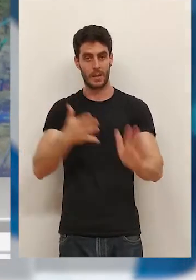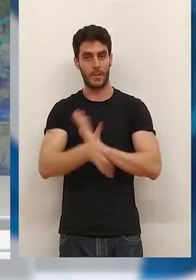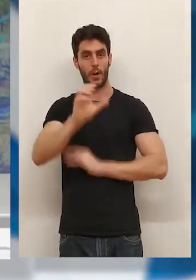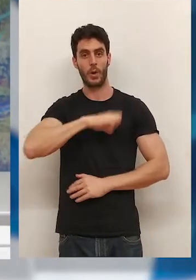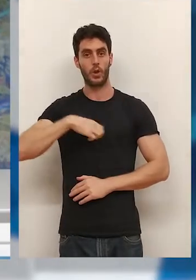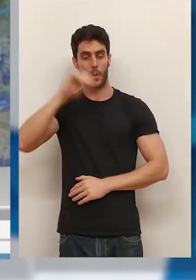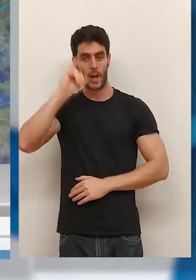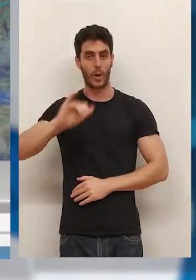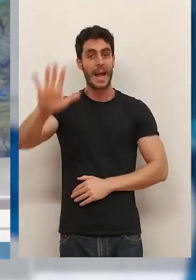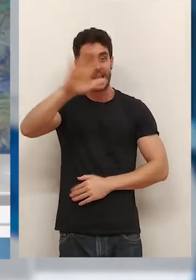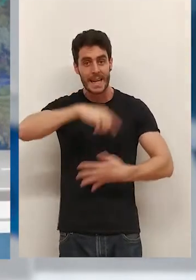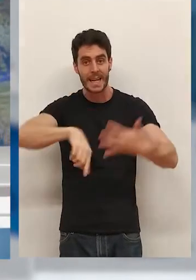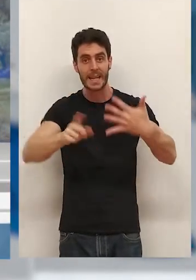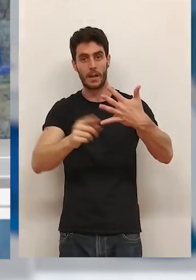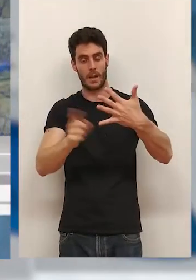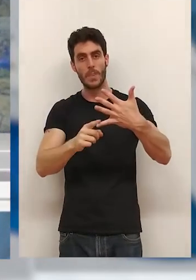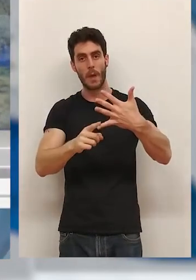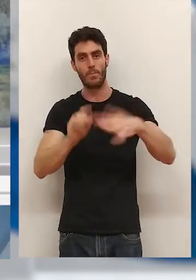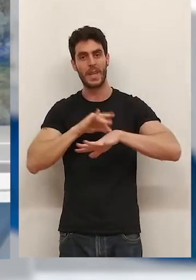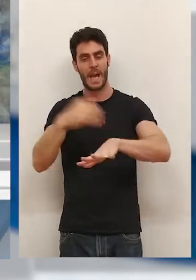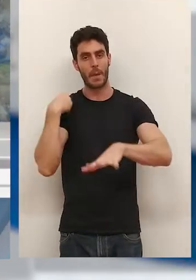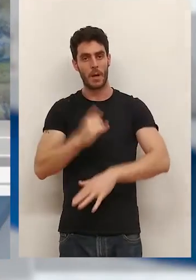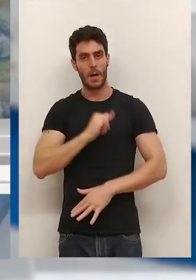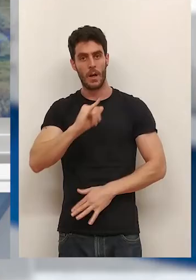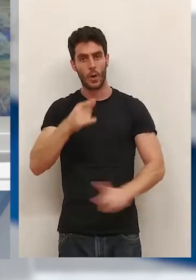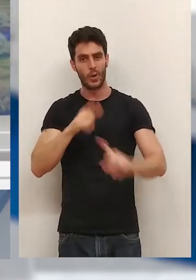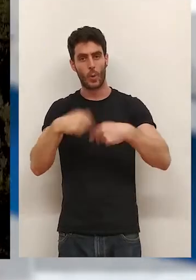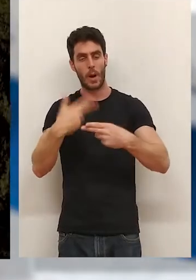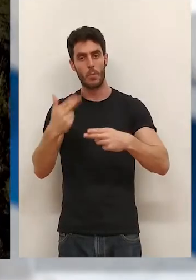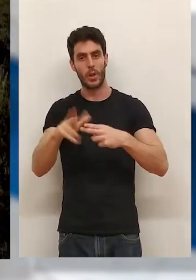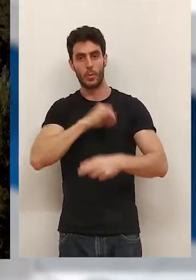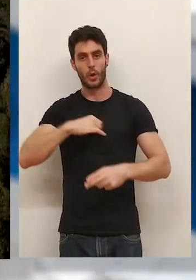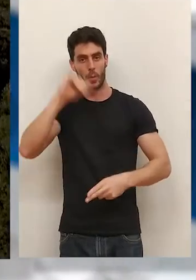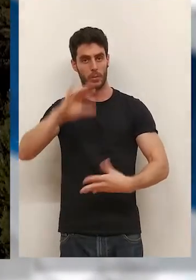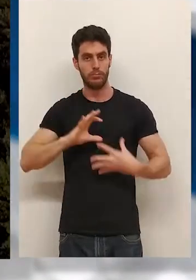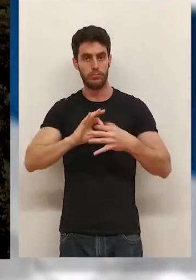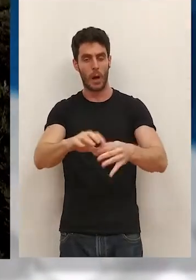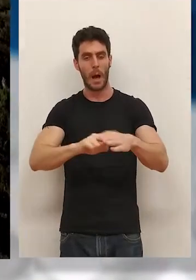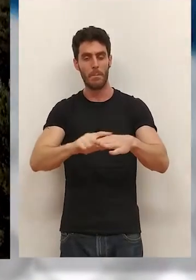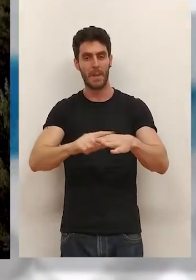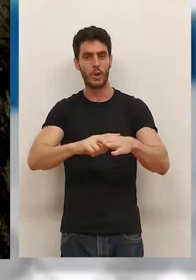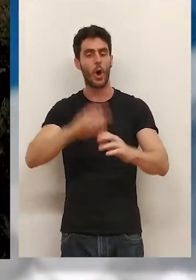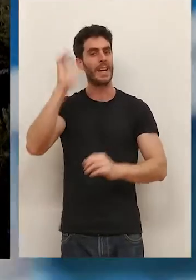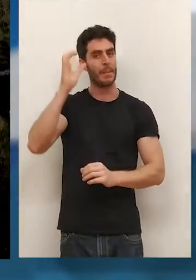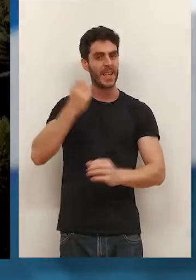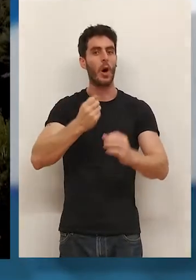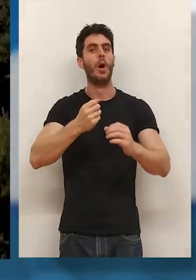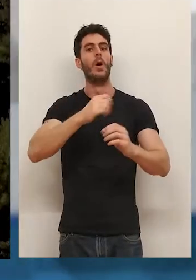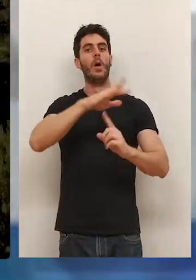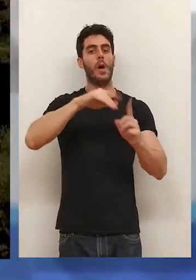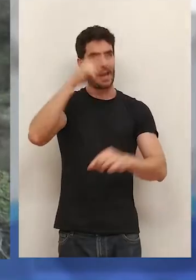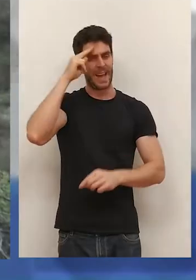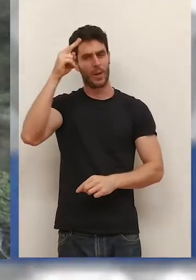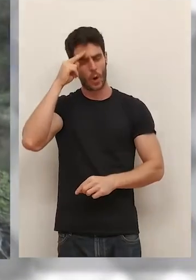comunidad en disponer de esta hoja de ruta con la que se busca que las políticas regionales consideren aspectos climáticos y ecológicos y lo hagan de